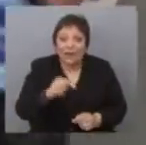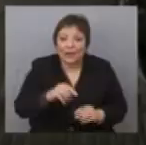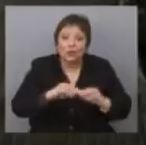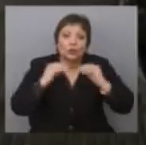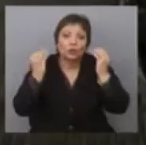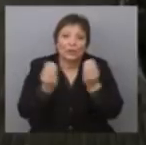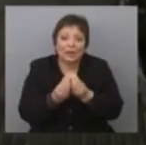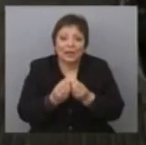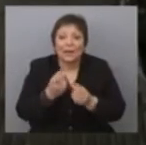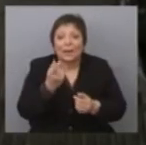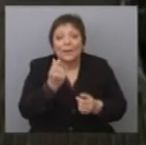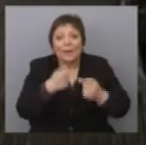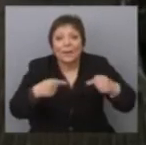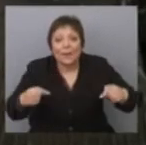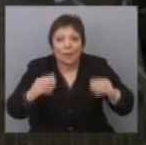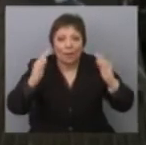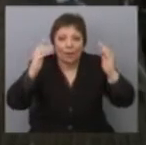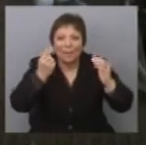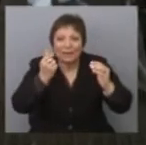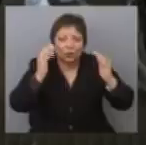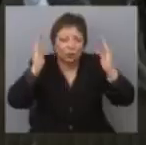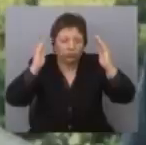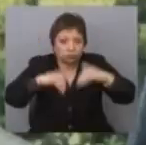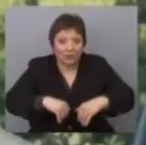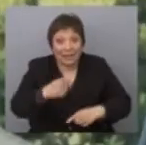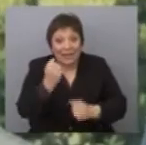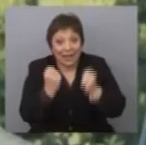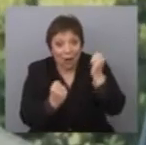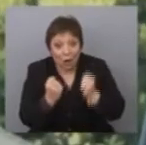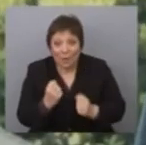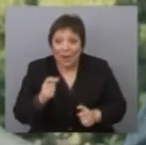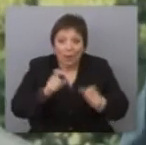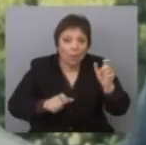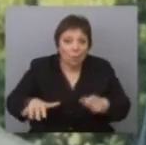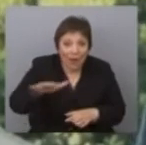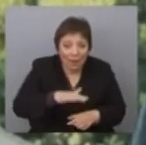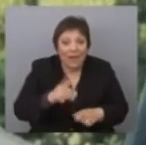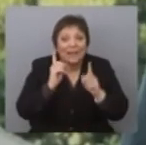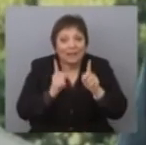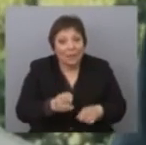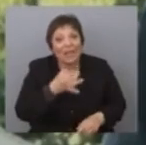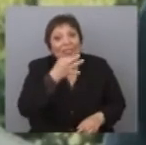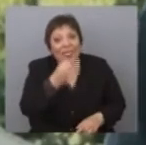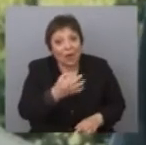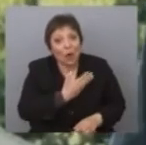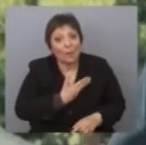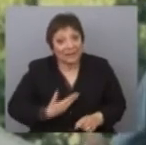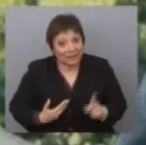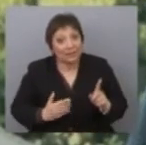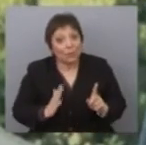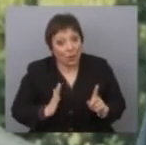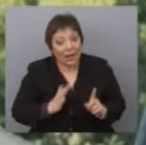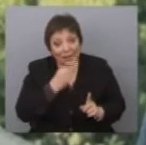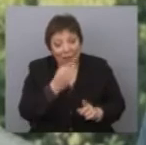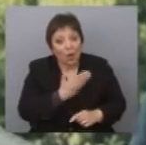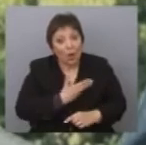una caída del precio de las materias primas. Lo dicen los economistas, lo dicen los ciudadanos y lo dice la propia presidenta reelecta. Dilma